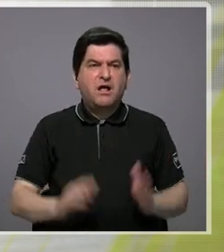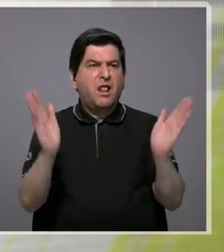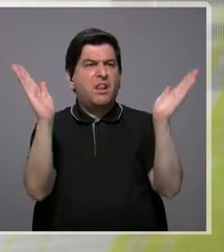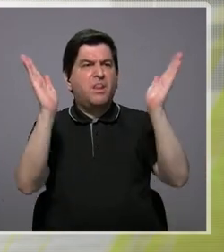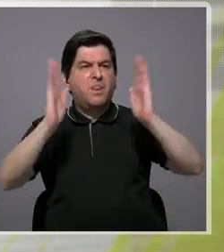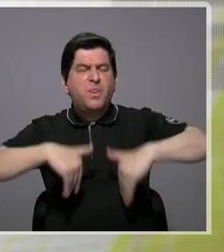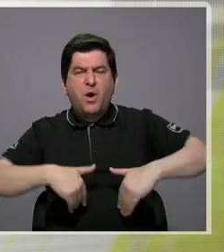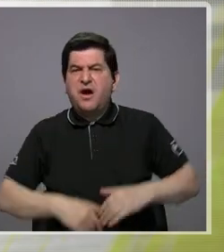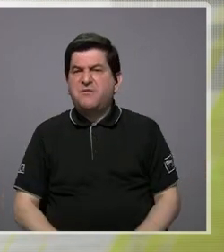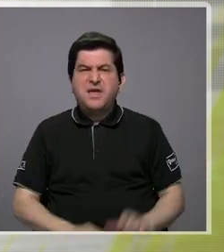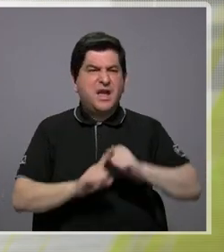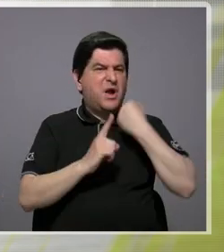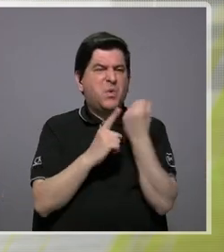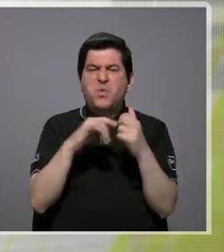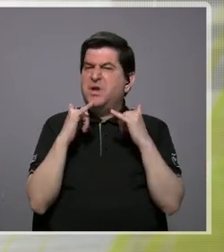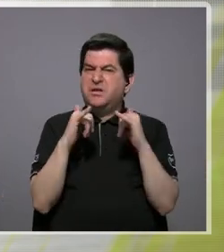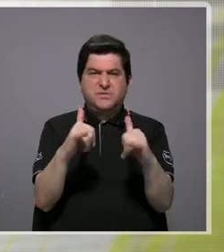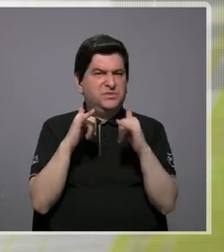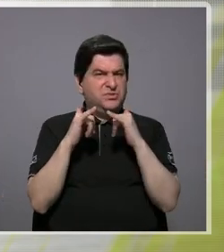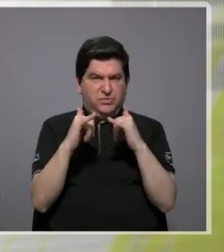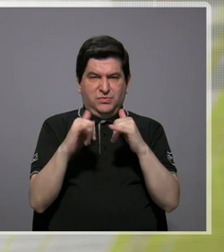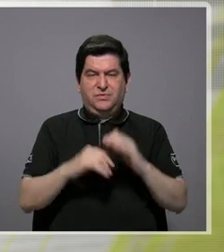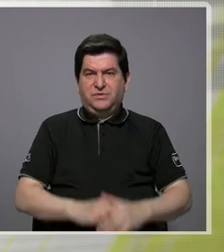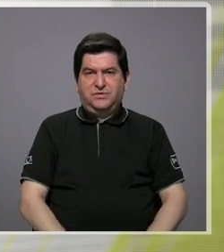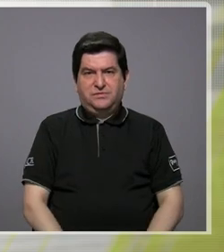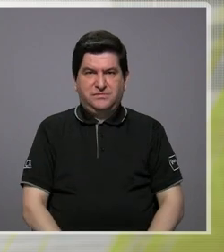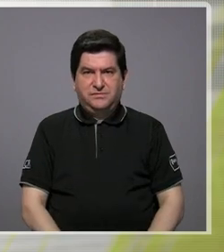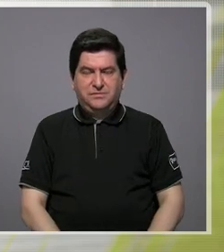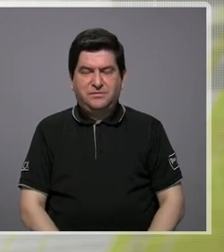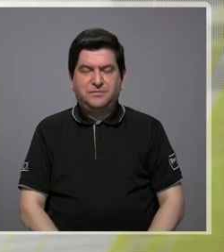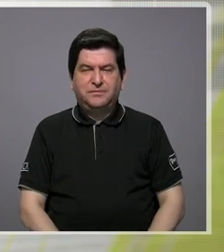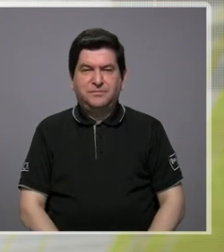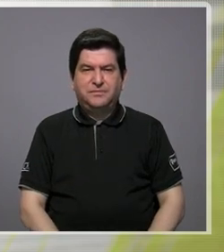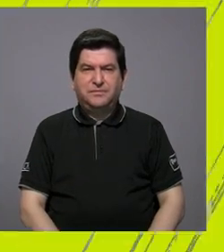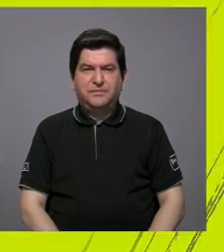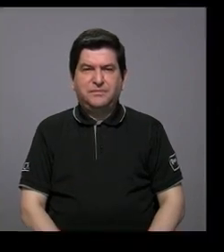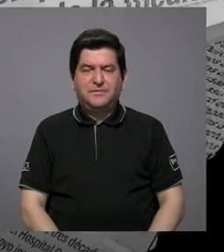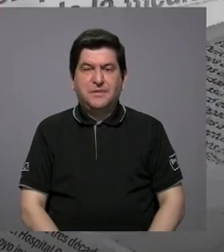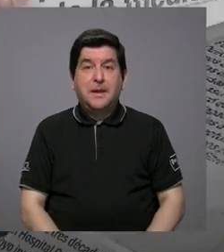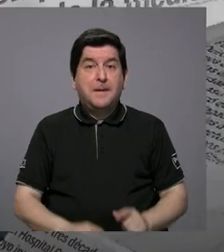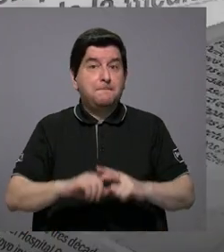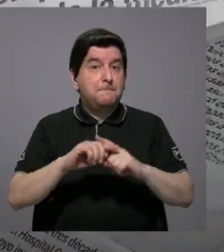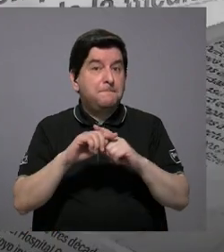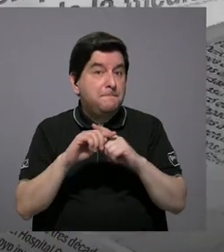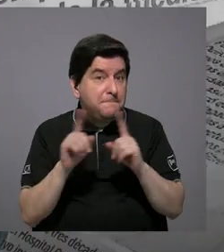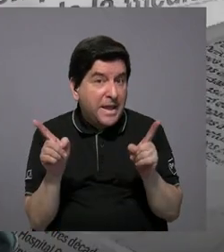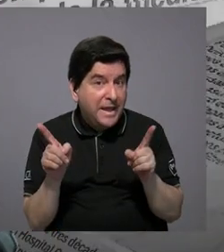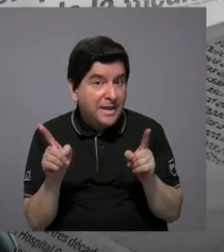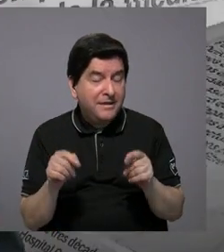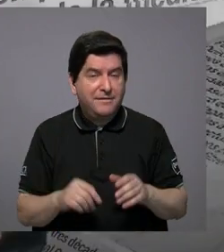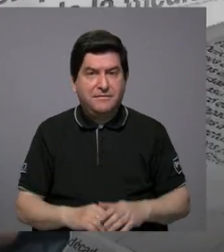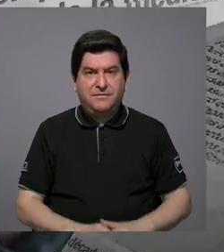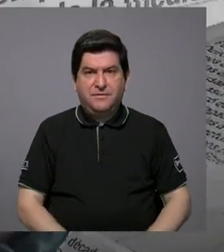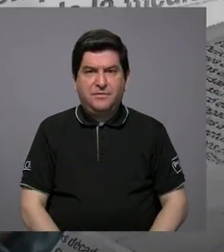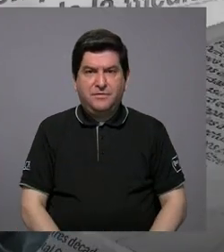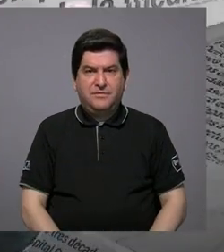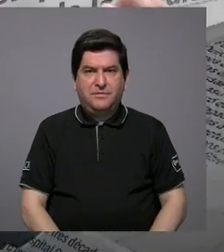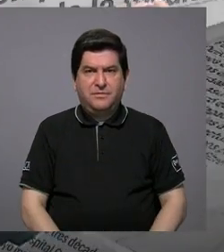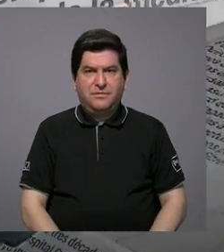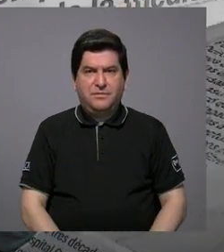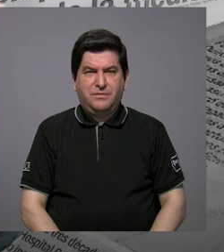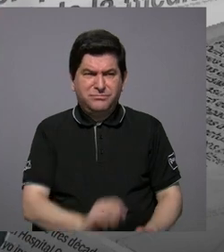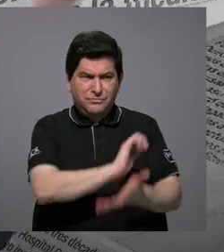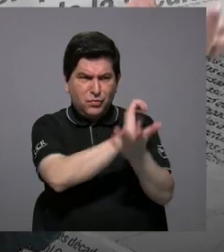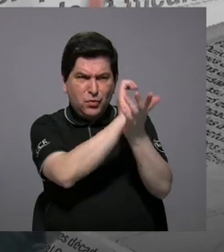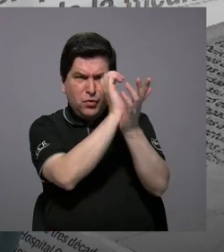había grandes desigualdades, me redondeo yo, pero en términos generales, ¿cuánto